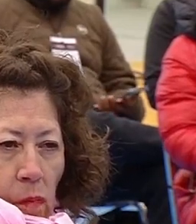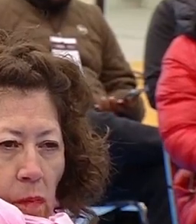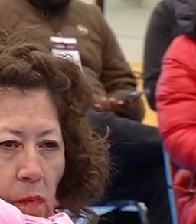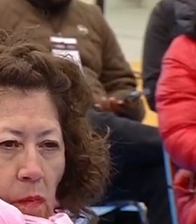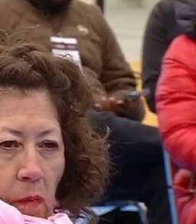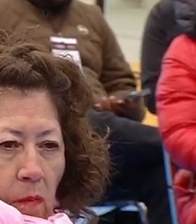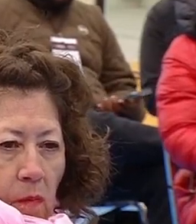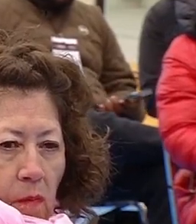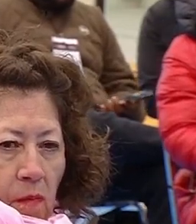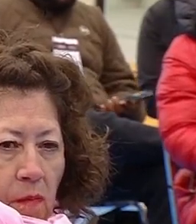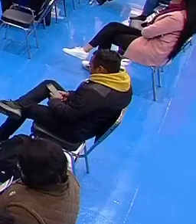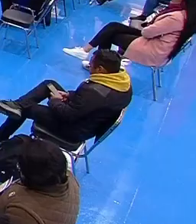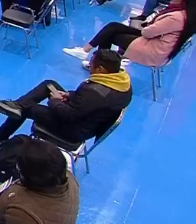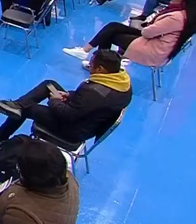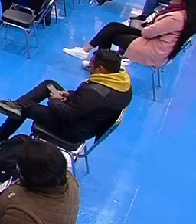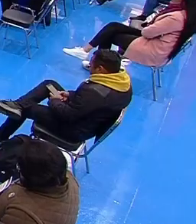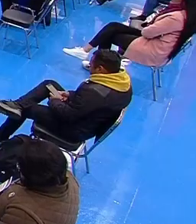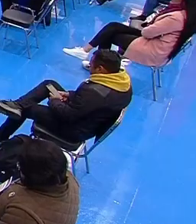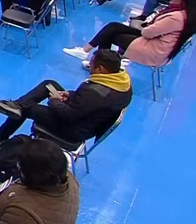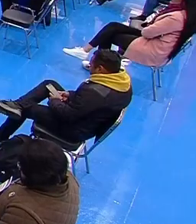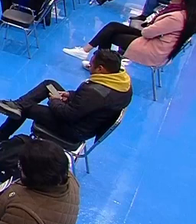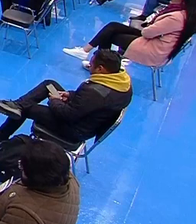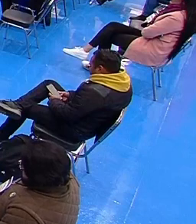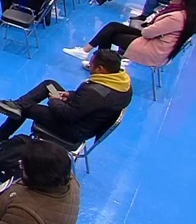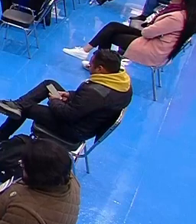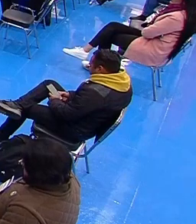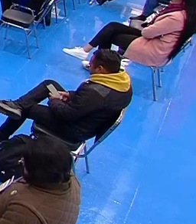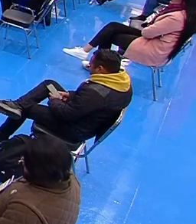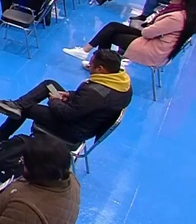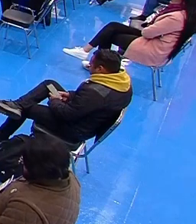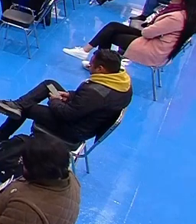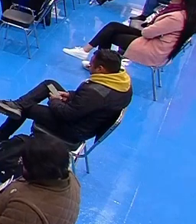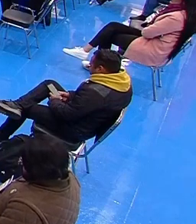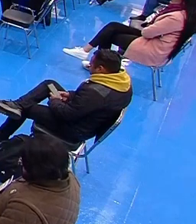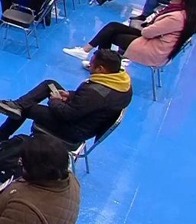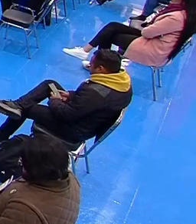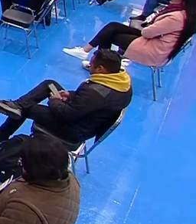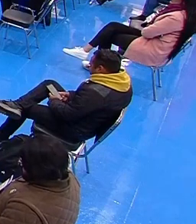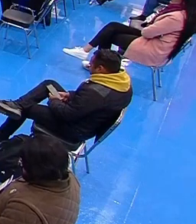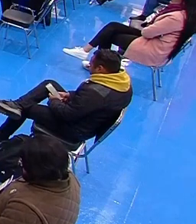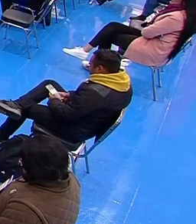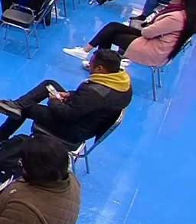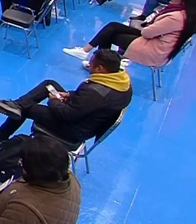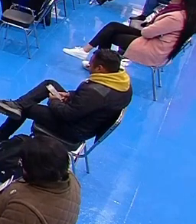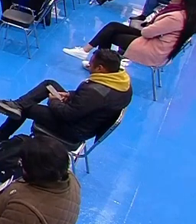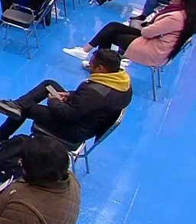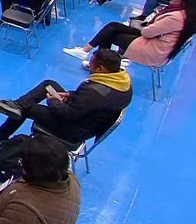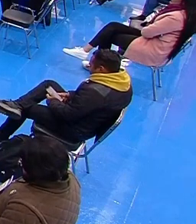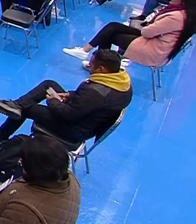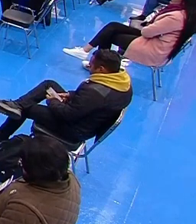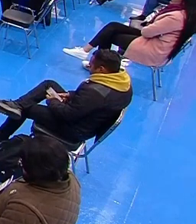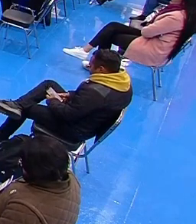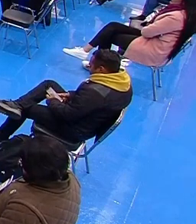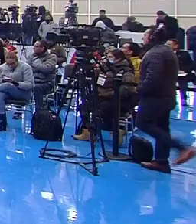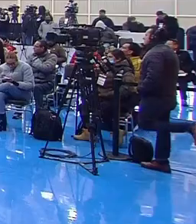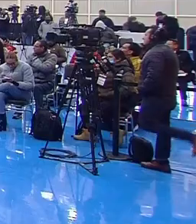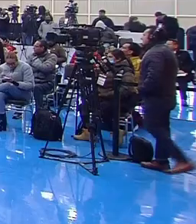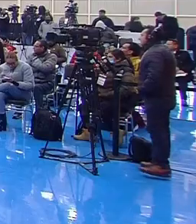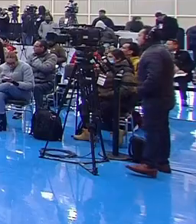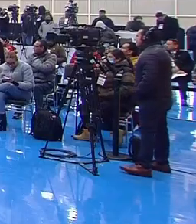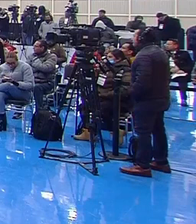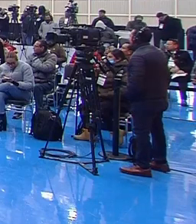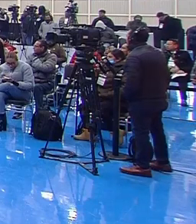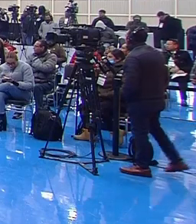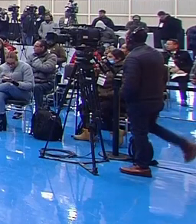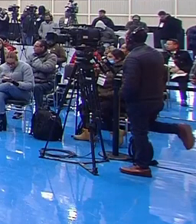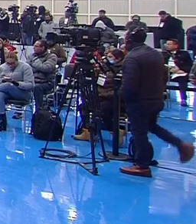hace unas semanas hace dos semanas en Palmar de Bravo los pobladores alrededor de 400 pobladores de Palmar de Bravo en